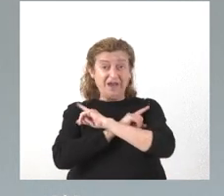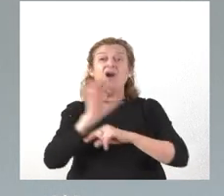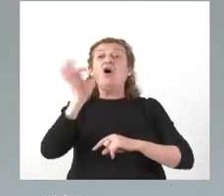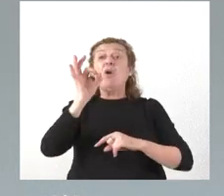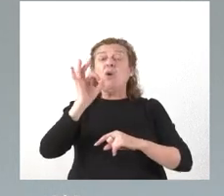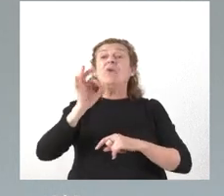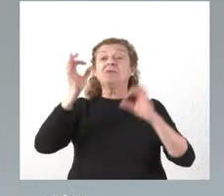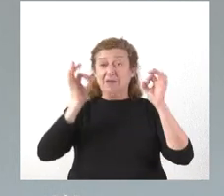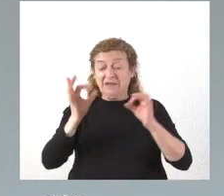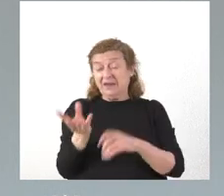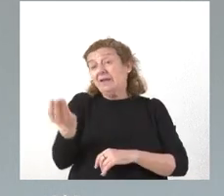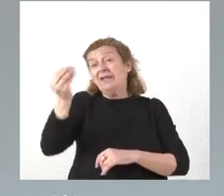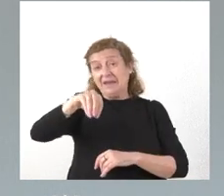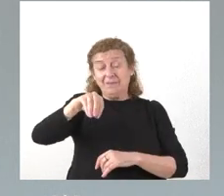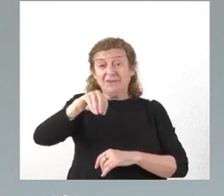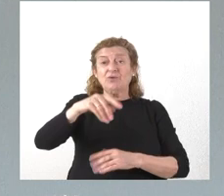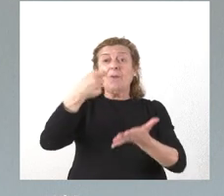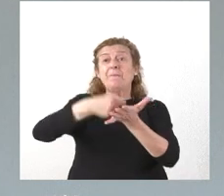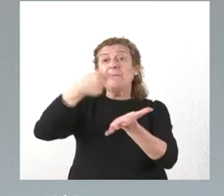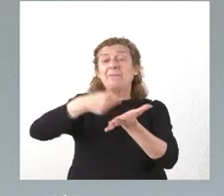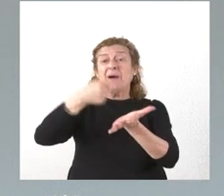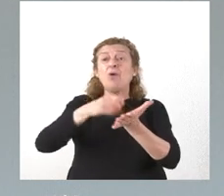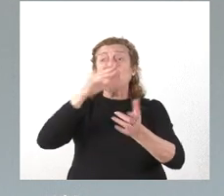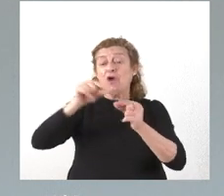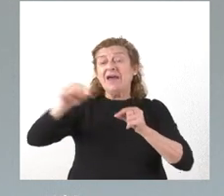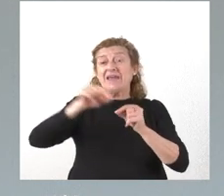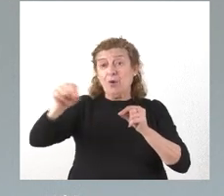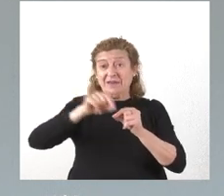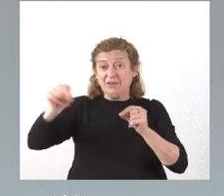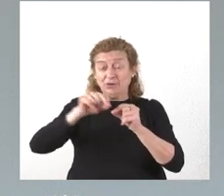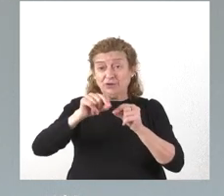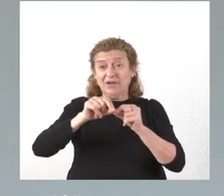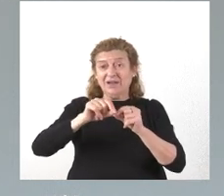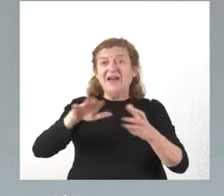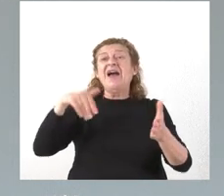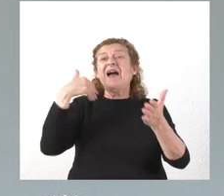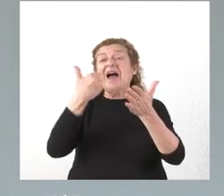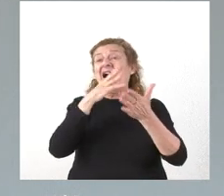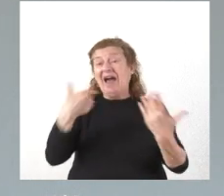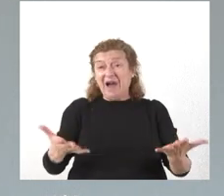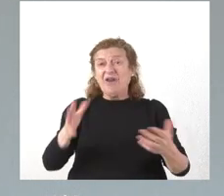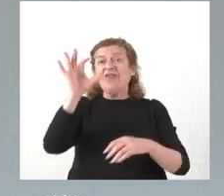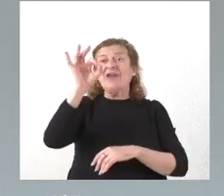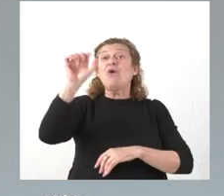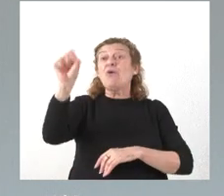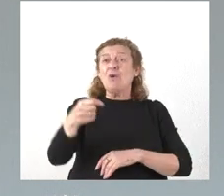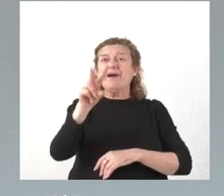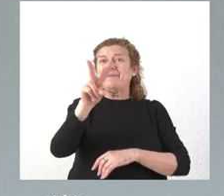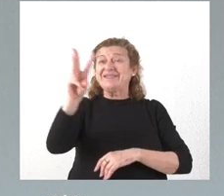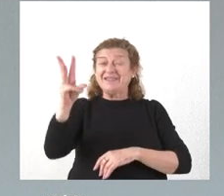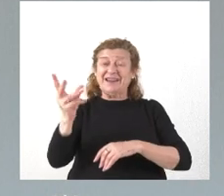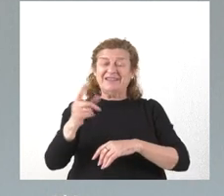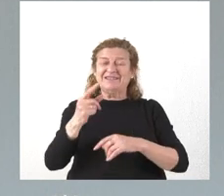el propio incremento del pago por kilometraje, pasando a ser de 0,23 euros